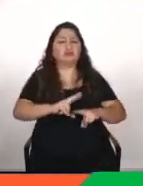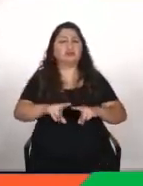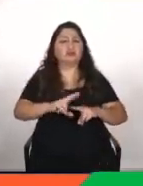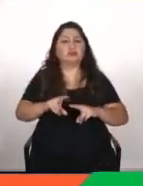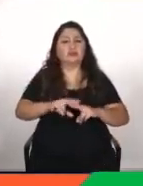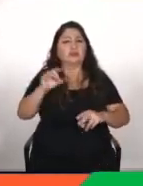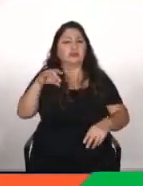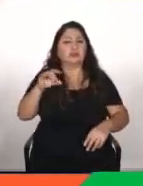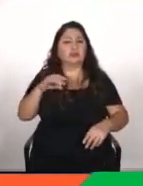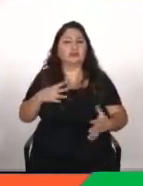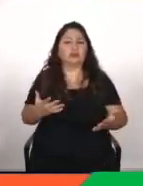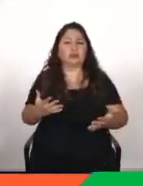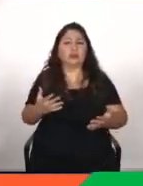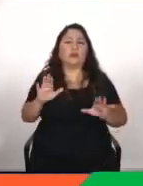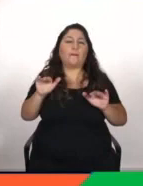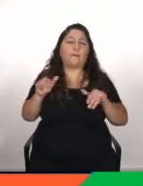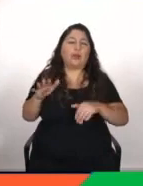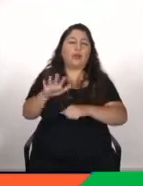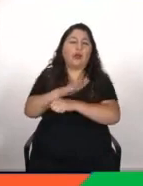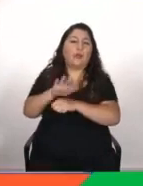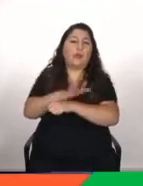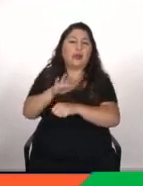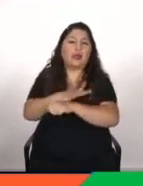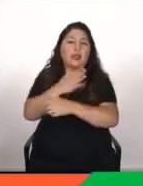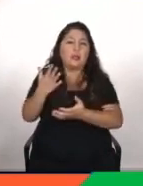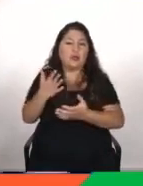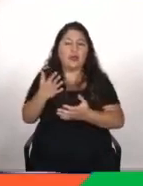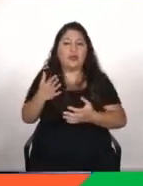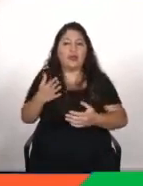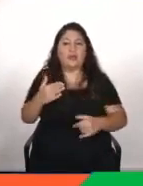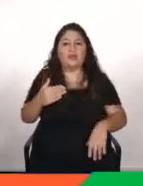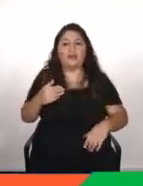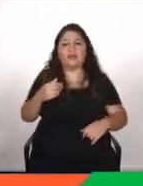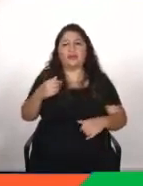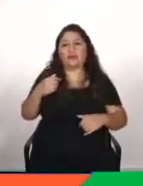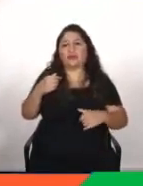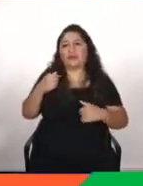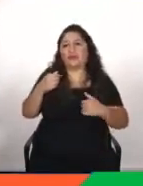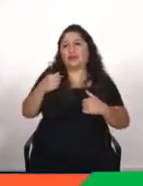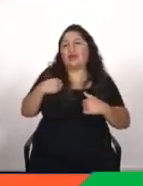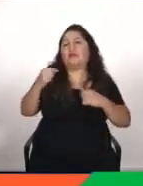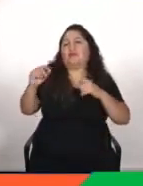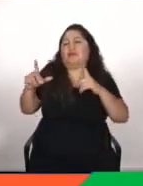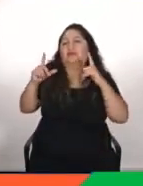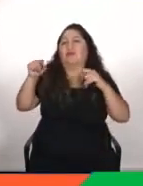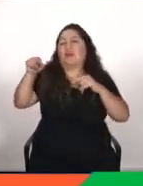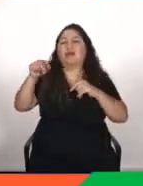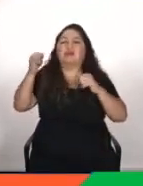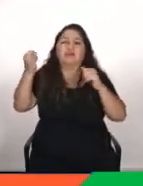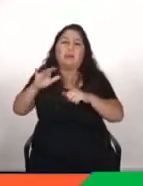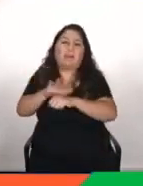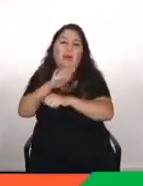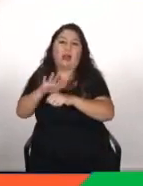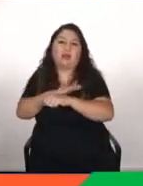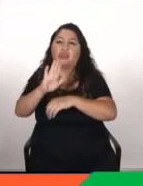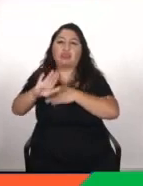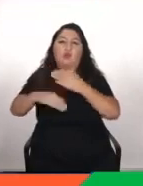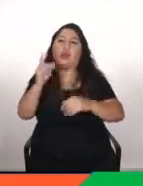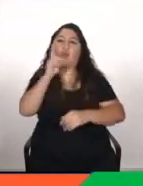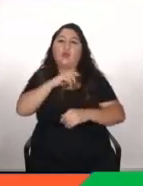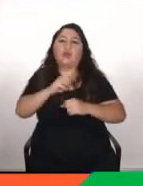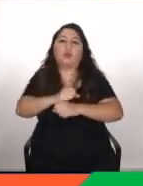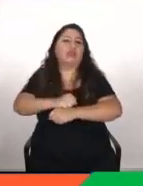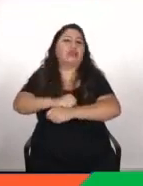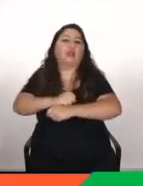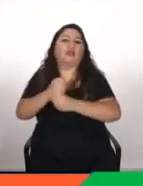presenta siempre Hollywood que además me sorprende que los robots siempre lleguen a esa conclusión de que hay que destruir la humanidad en este caso no es eso en este caso es una herramienta que está